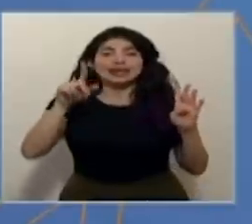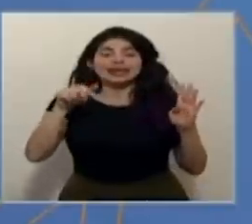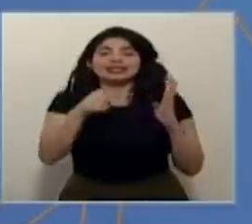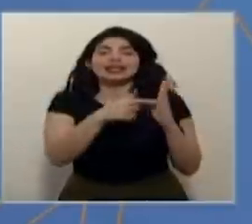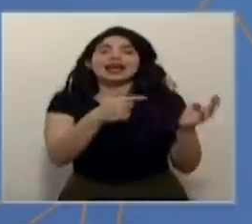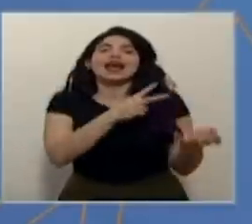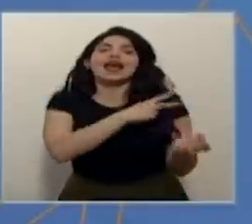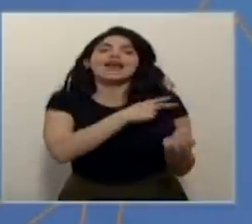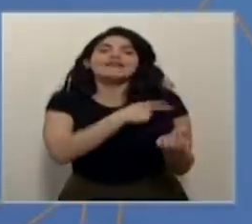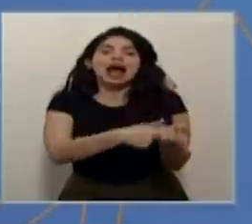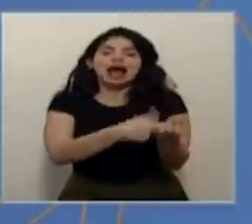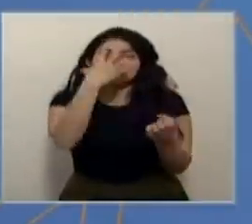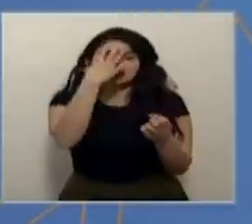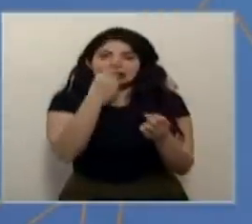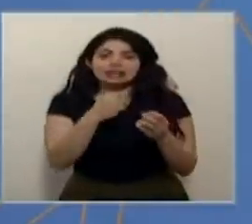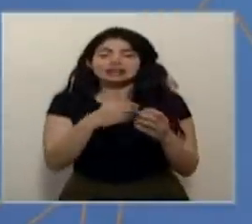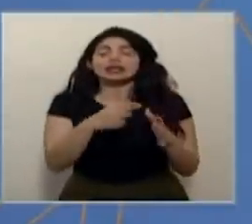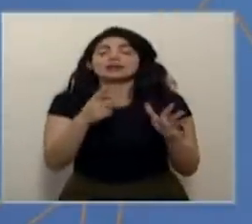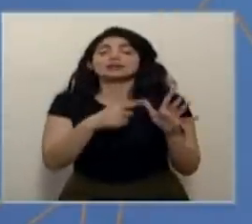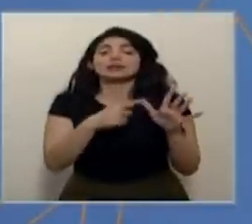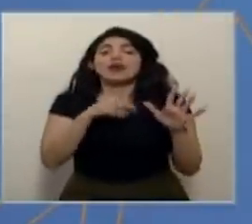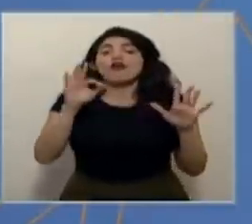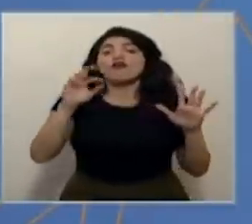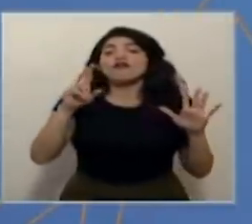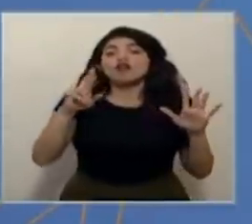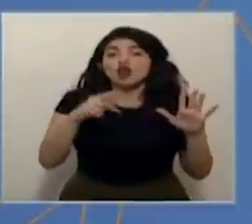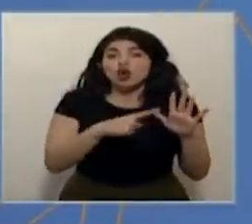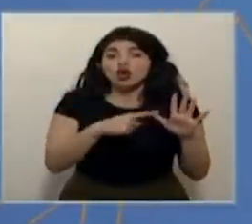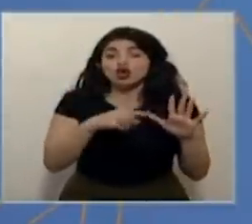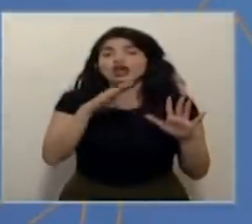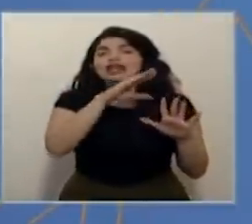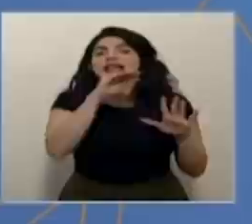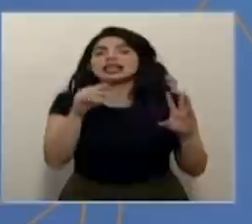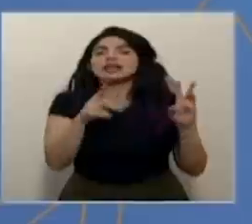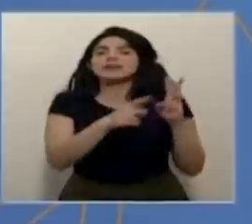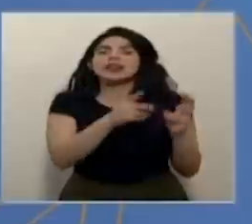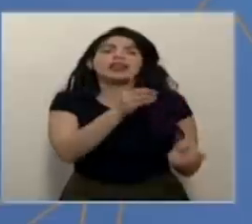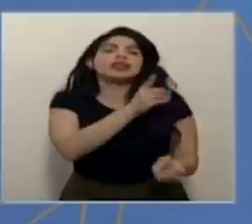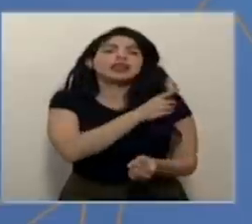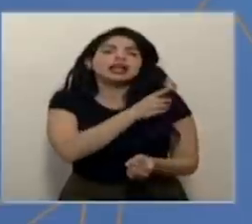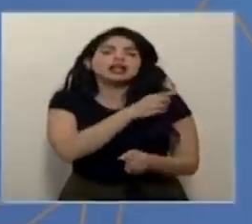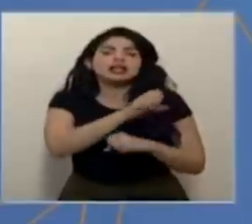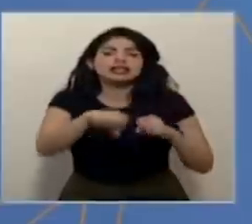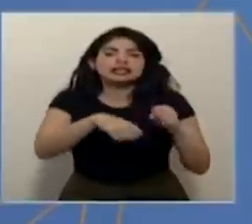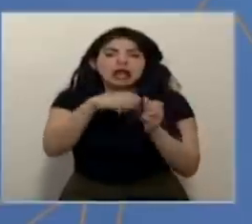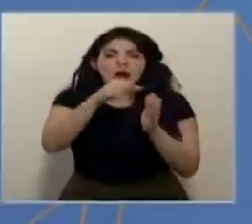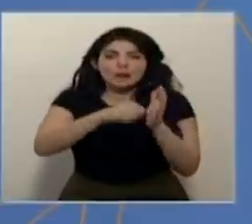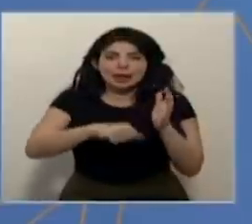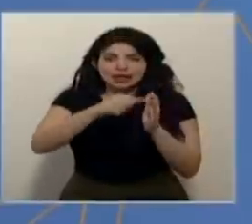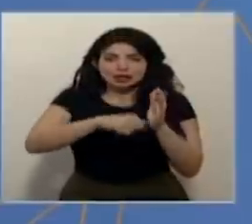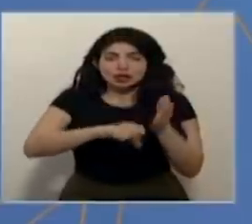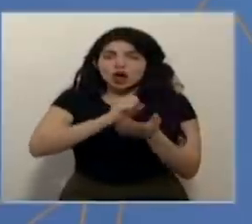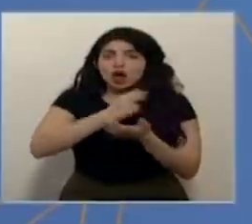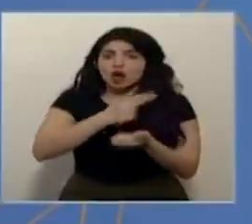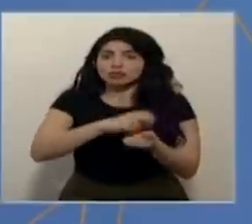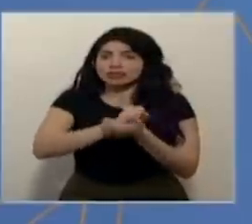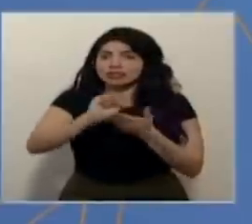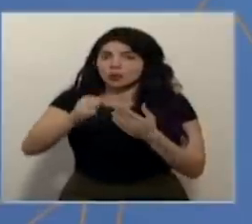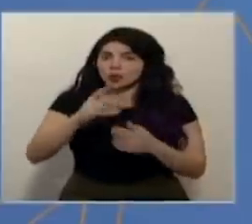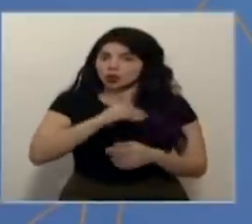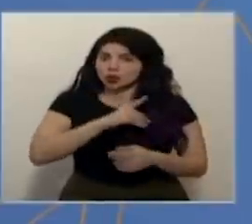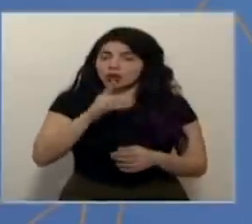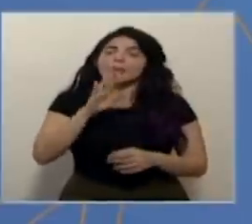anestesia de sala. Doña Flor. Y también la directora de sala de operaciones del Hospital San Juan de Dios.